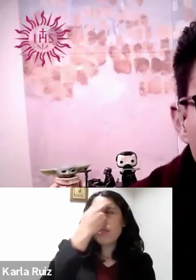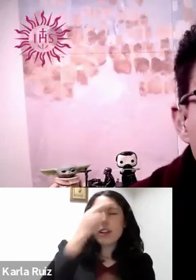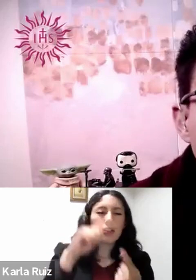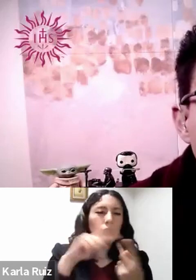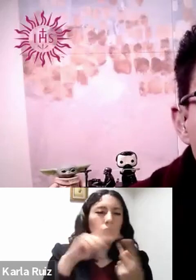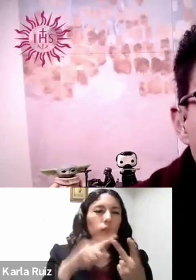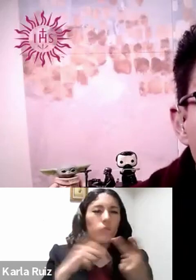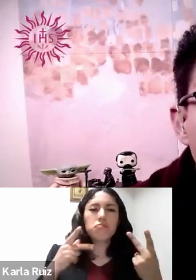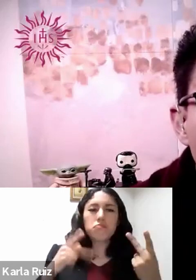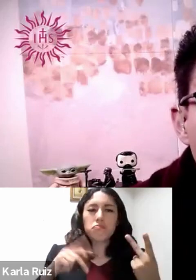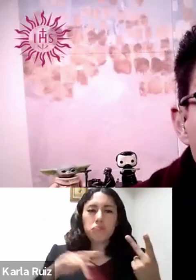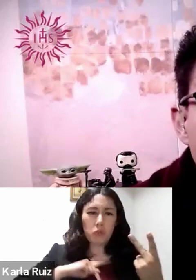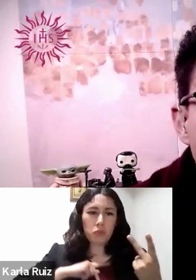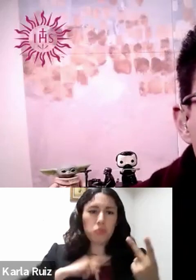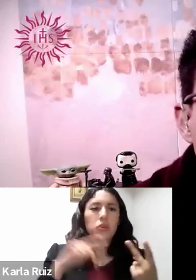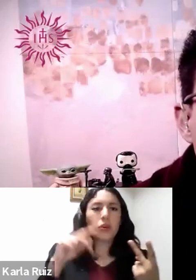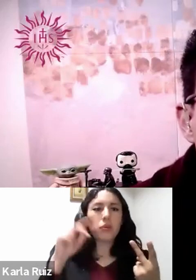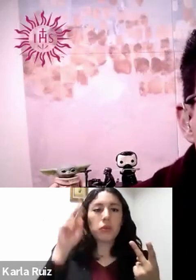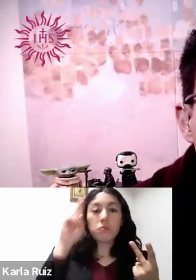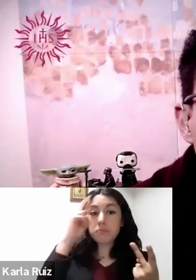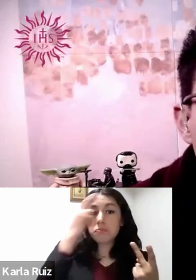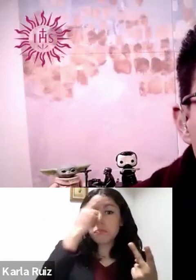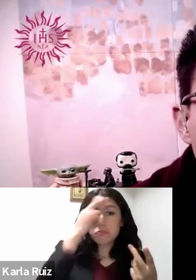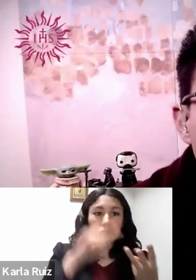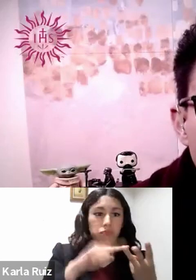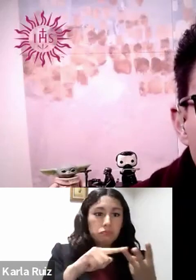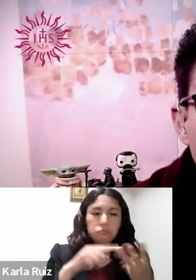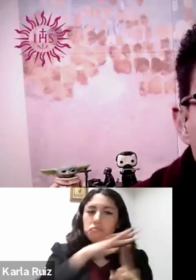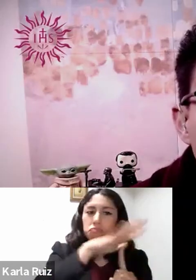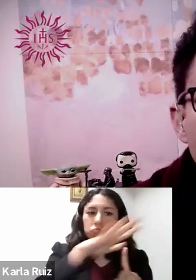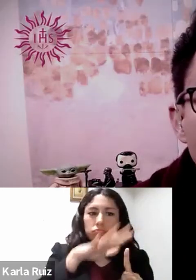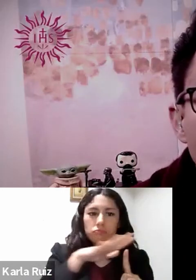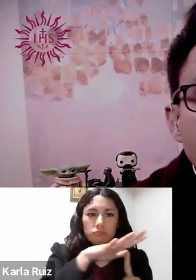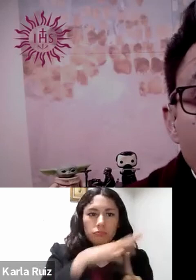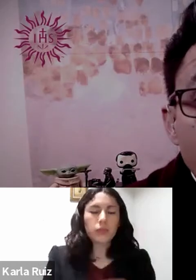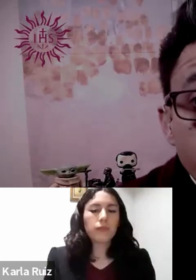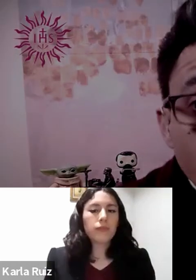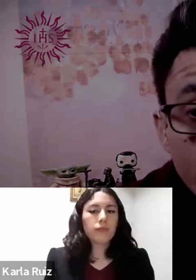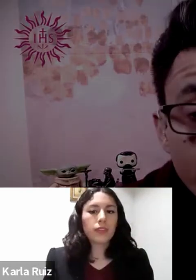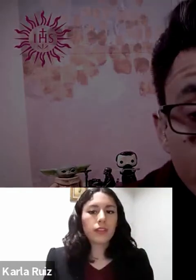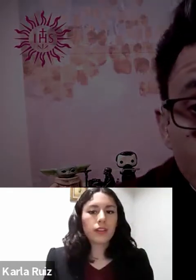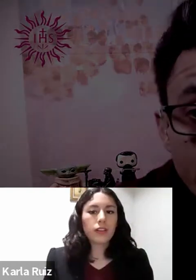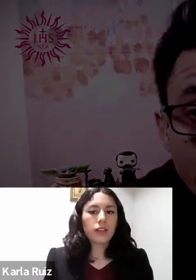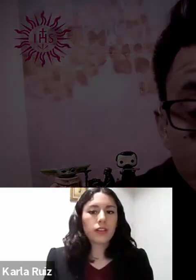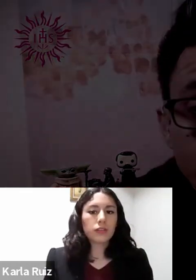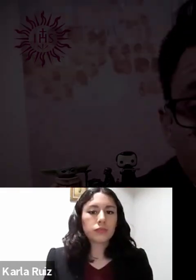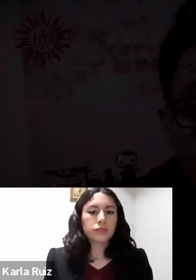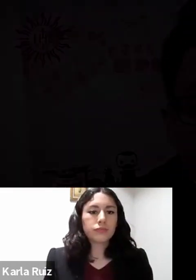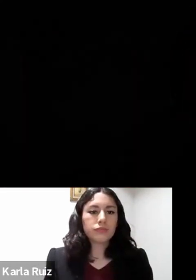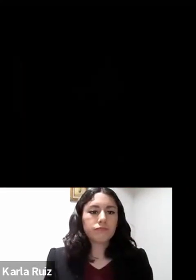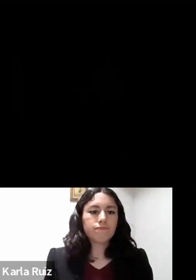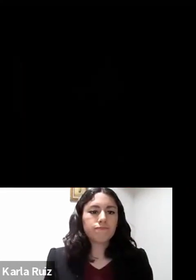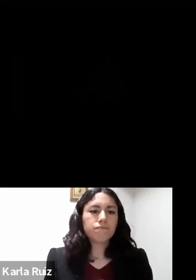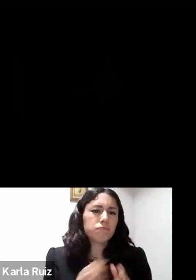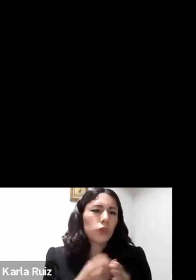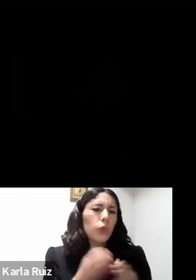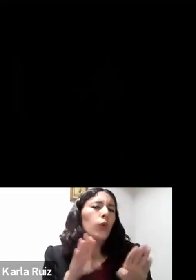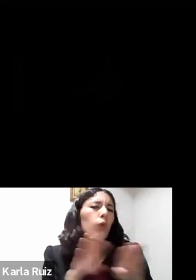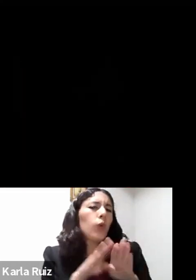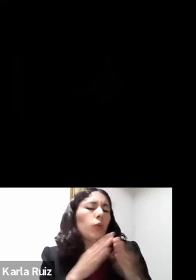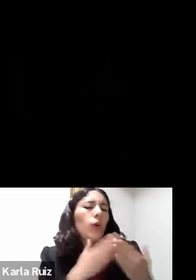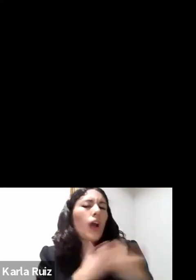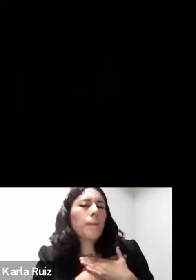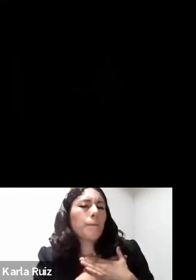un poquito más, hacia el amor y servicio, versus la búsqueda de poder, de dominio, de todo lo que íbamos viendo.